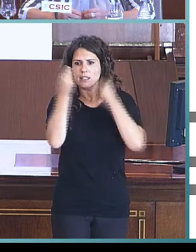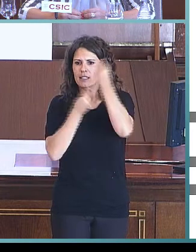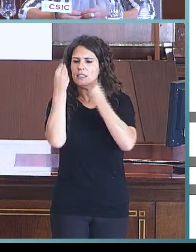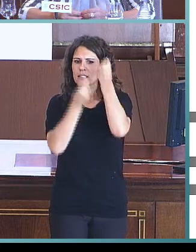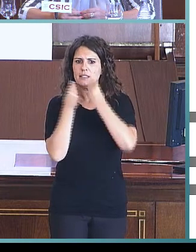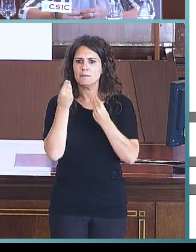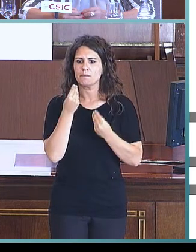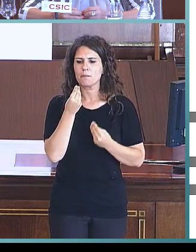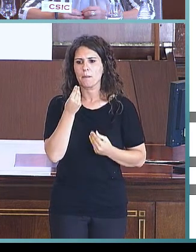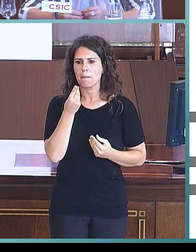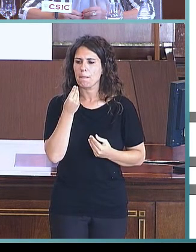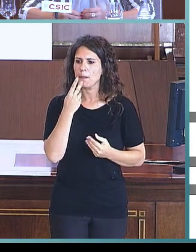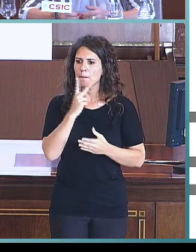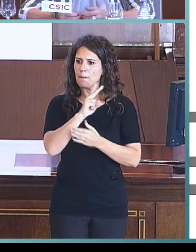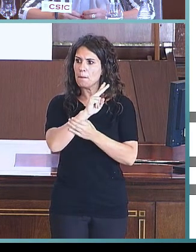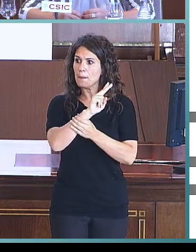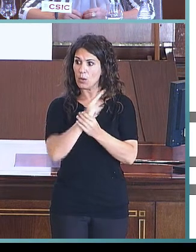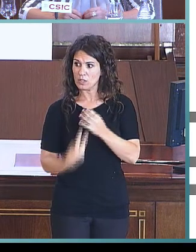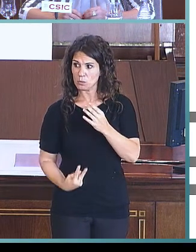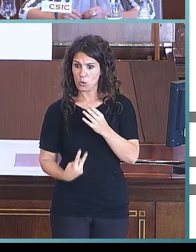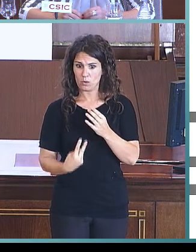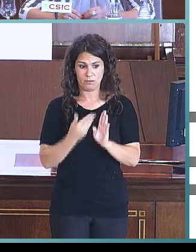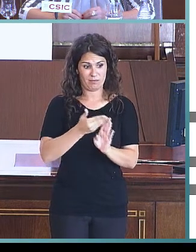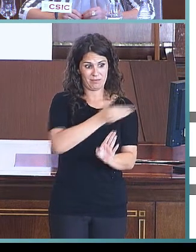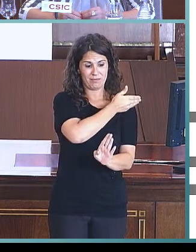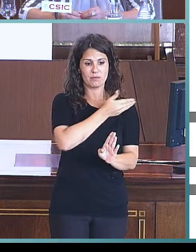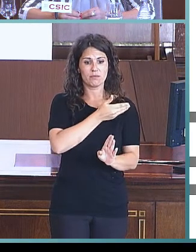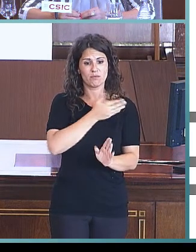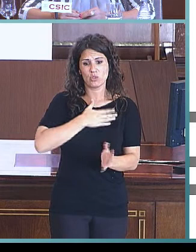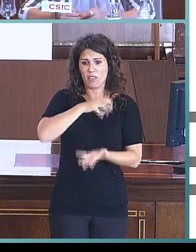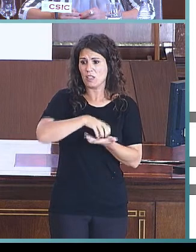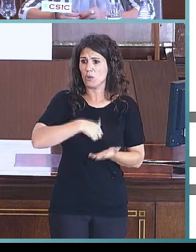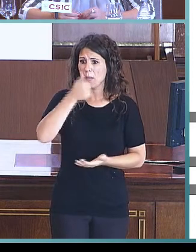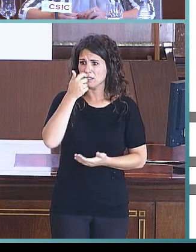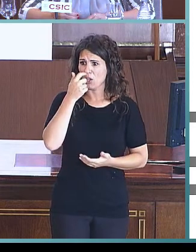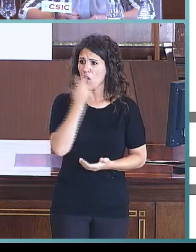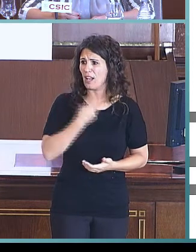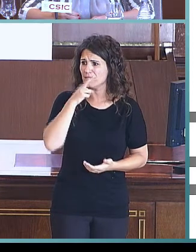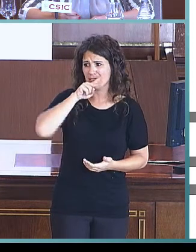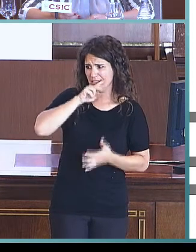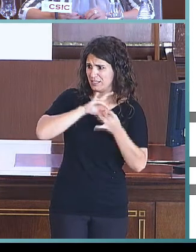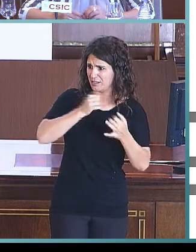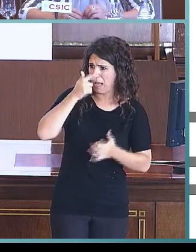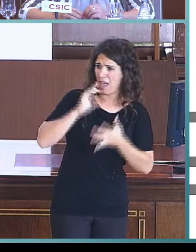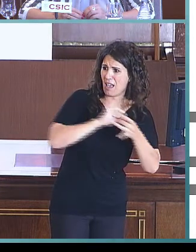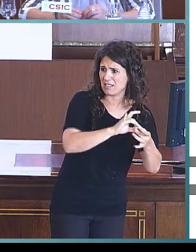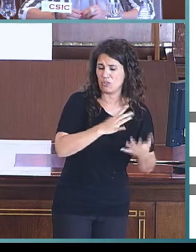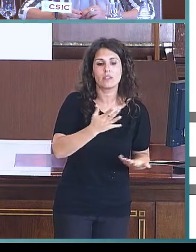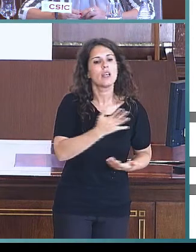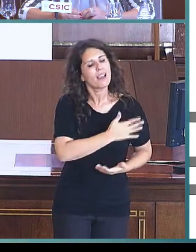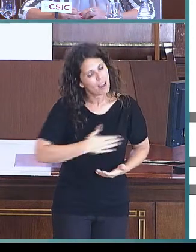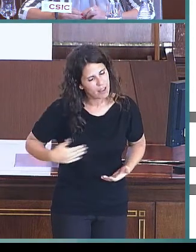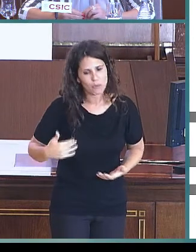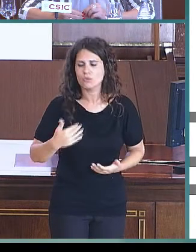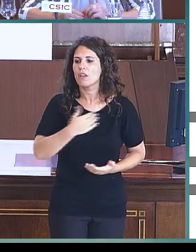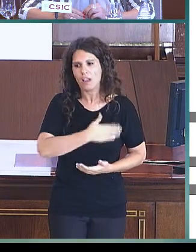el bilingüismo, hasta entonces había sido el centro oralista y que sí que queríamos que estuvieran